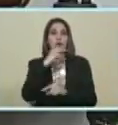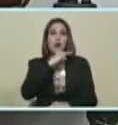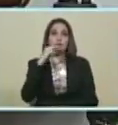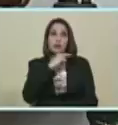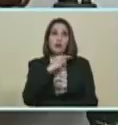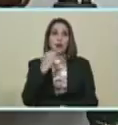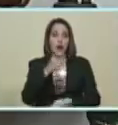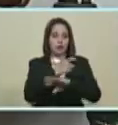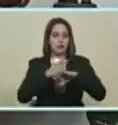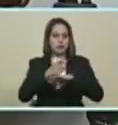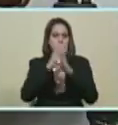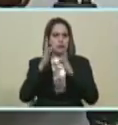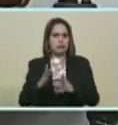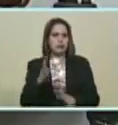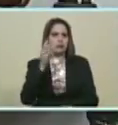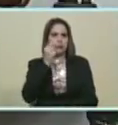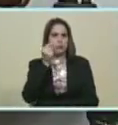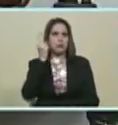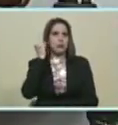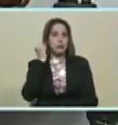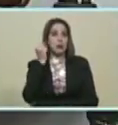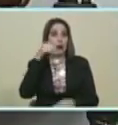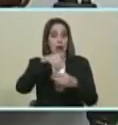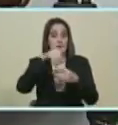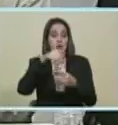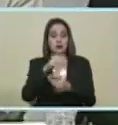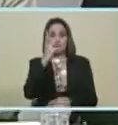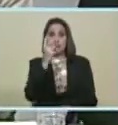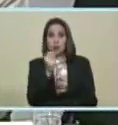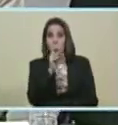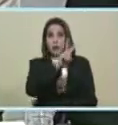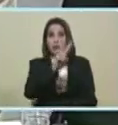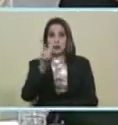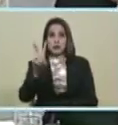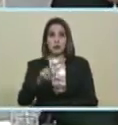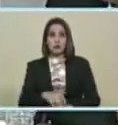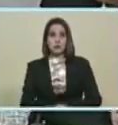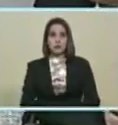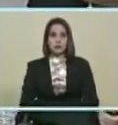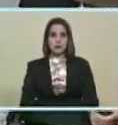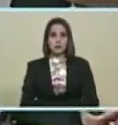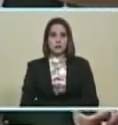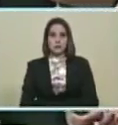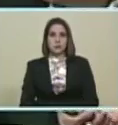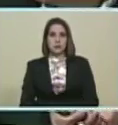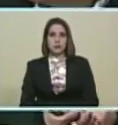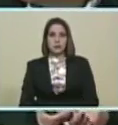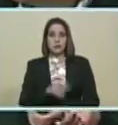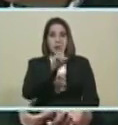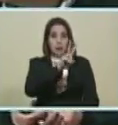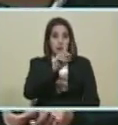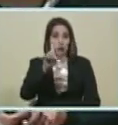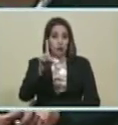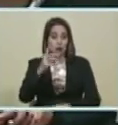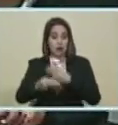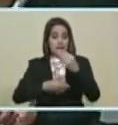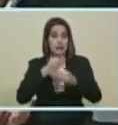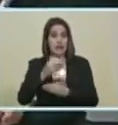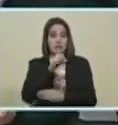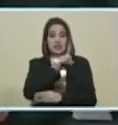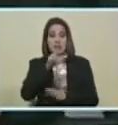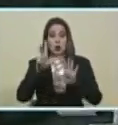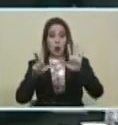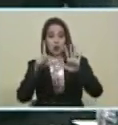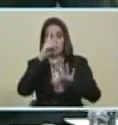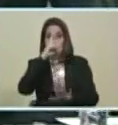gobernadores y gobernadoras... ...la elección número 22... ...de 21 elecciones... ...que ha habido en 18